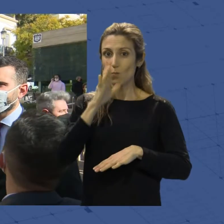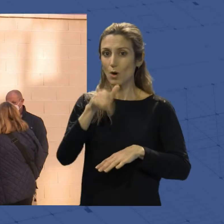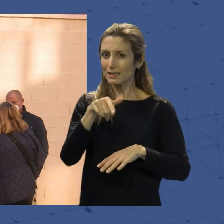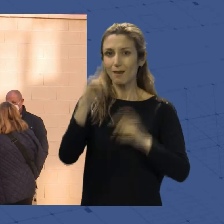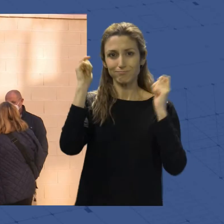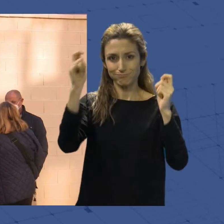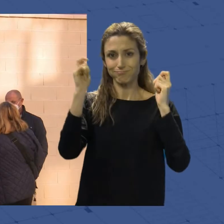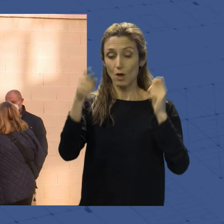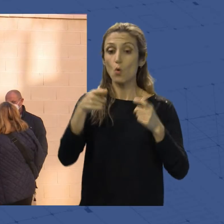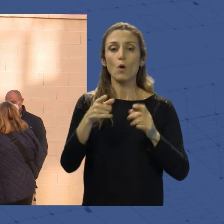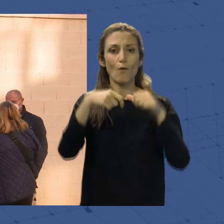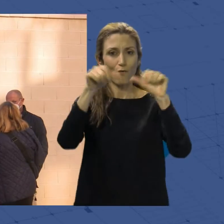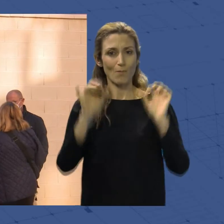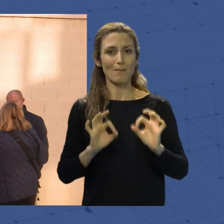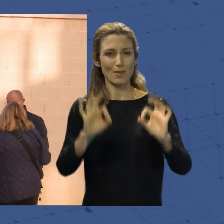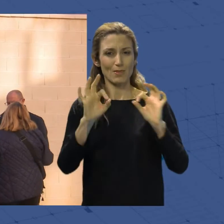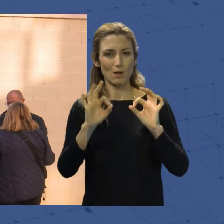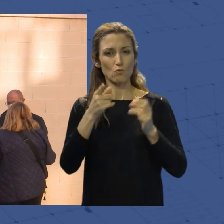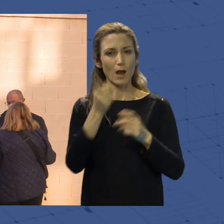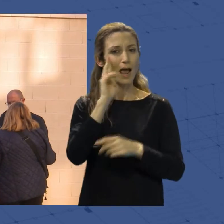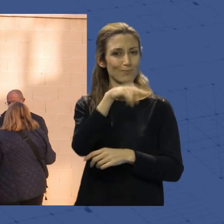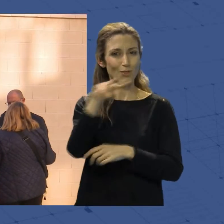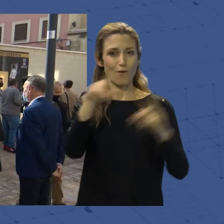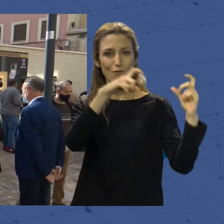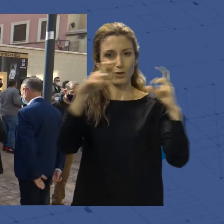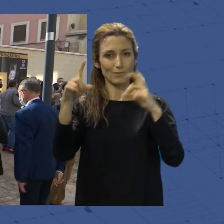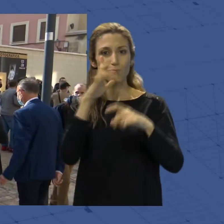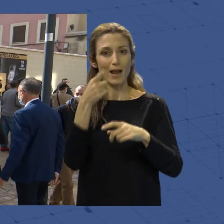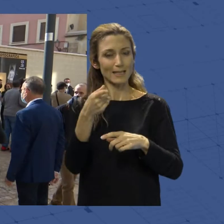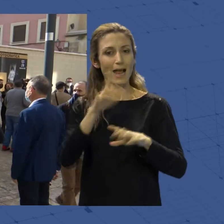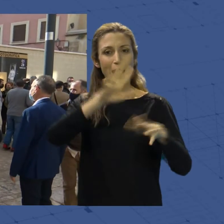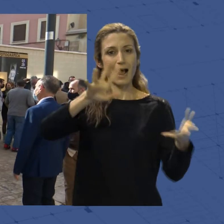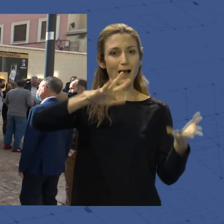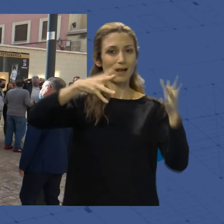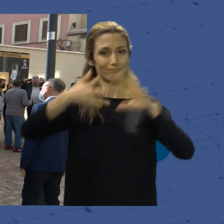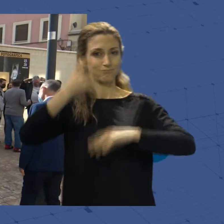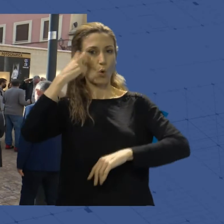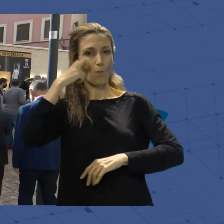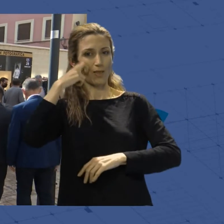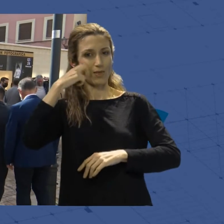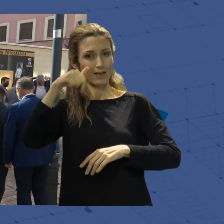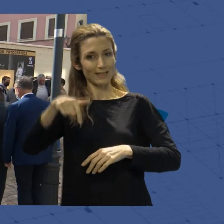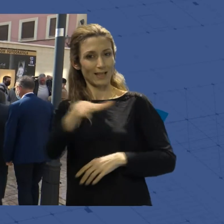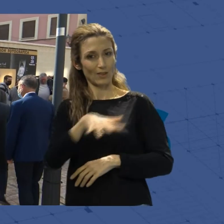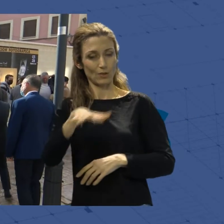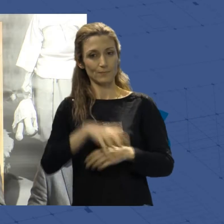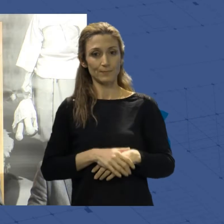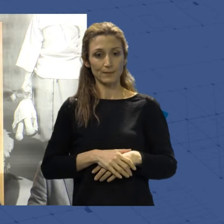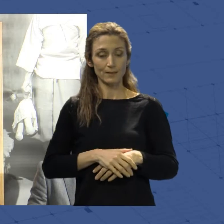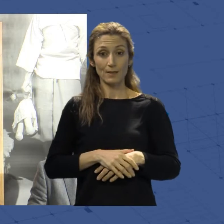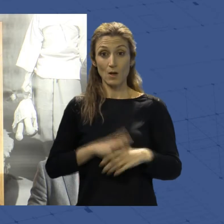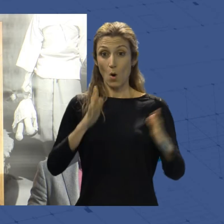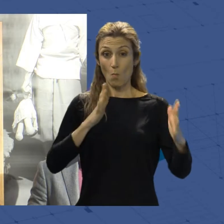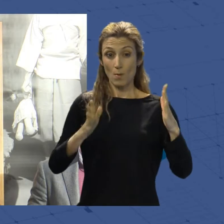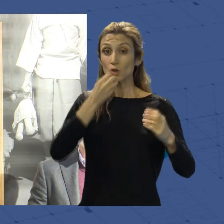modo muy especial, con una exposición de fotografías que humanizan este enclave. El momento histórico que refleja la